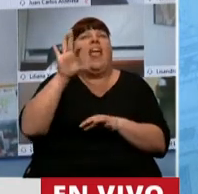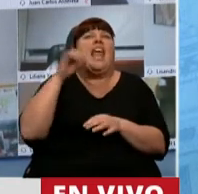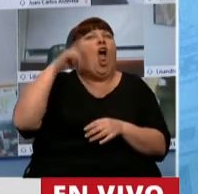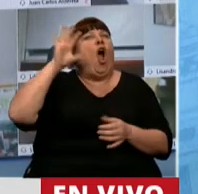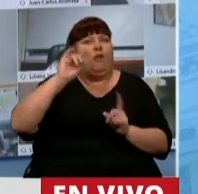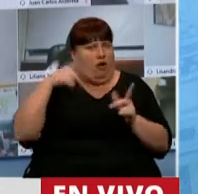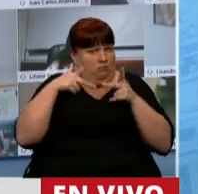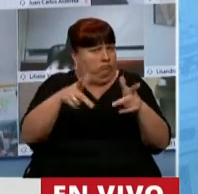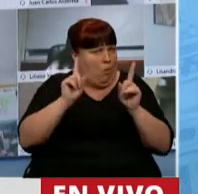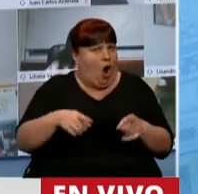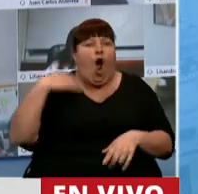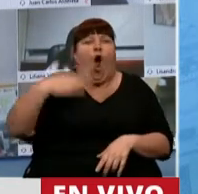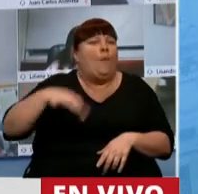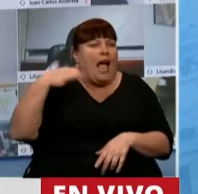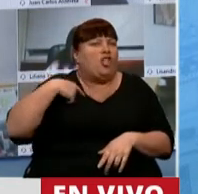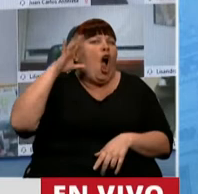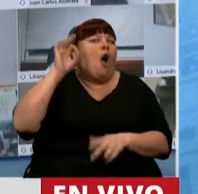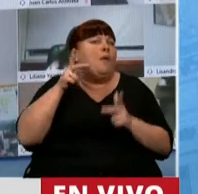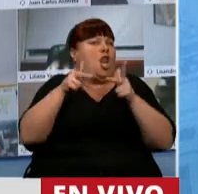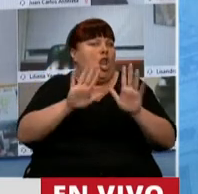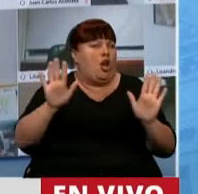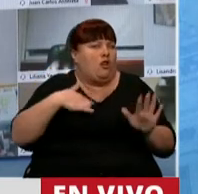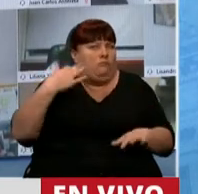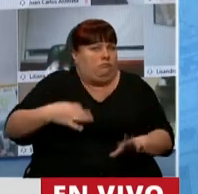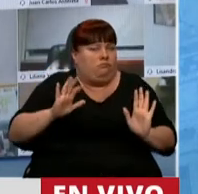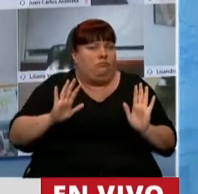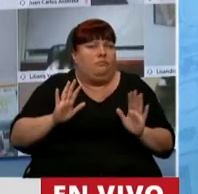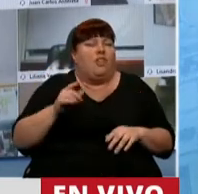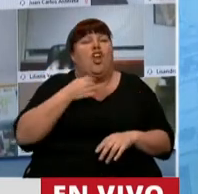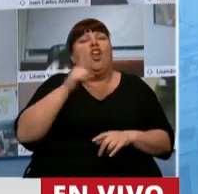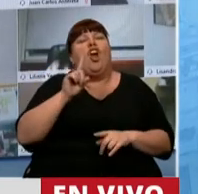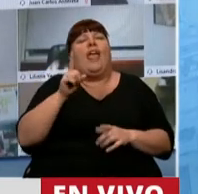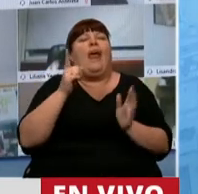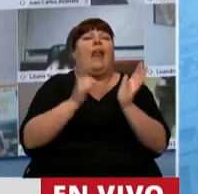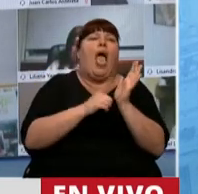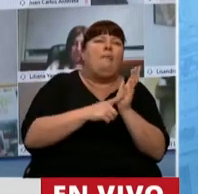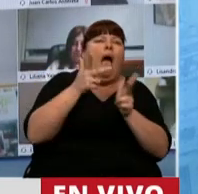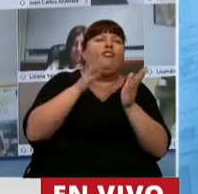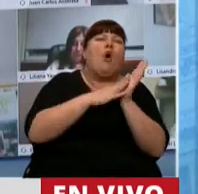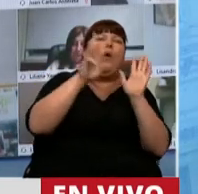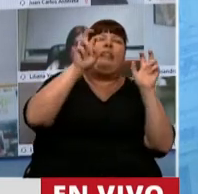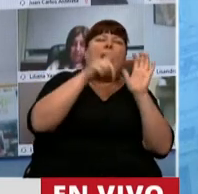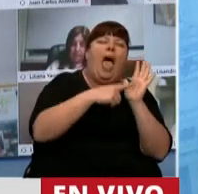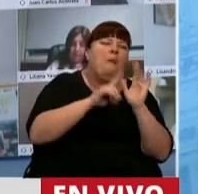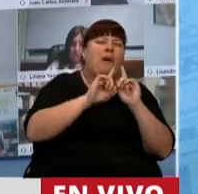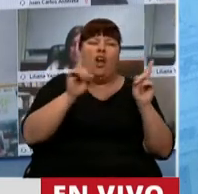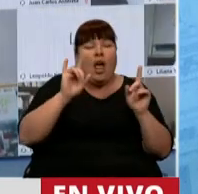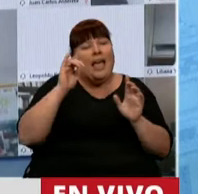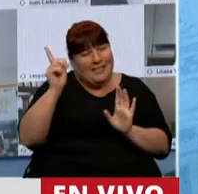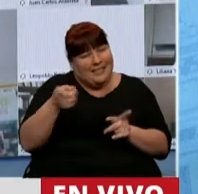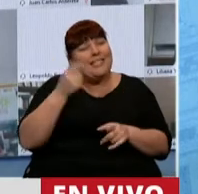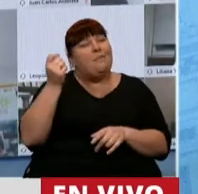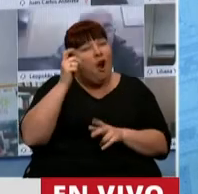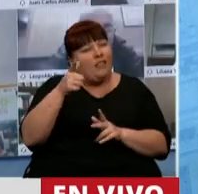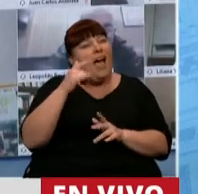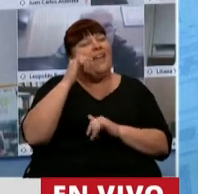opinar, es una obligación que debemos cumplir. No voy a caer en reglamentarismos, aunque sí vale la